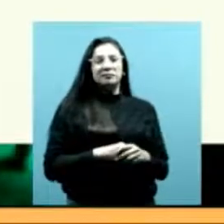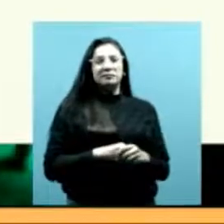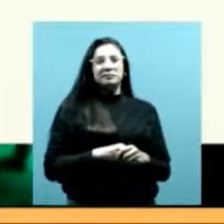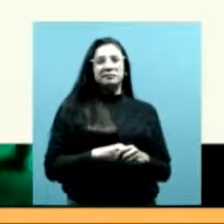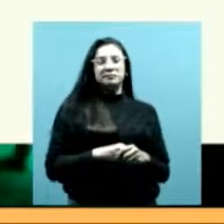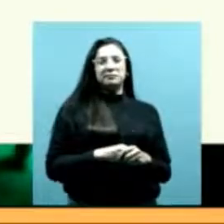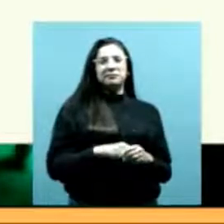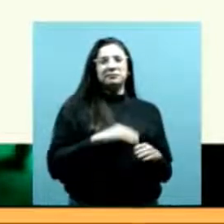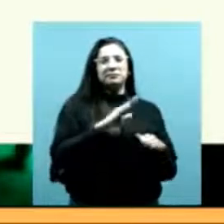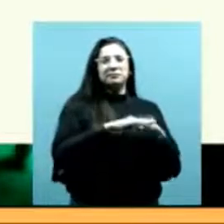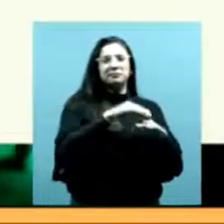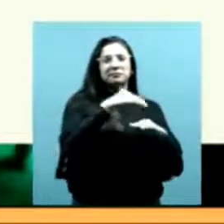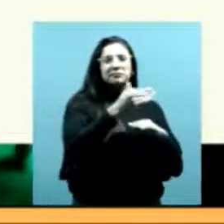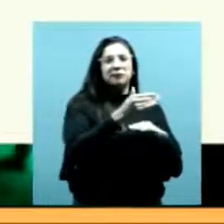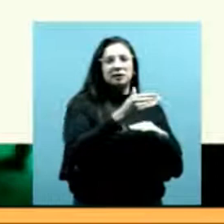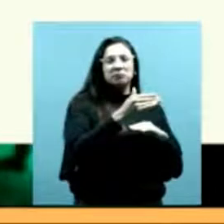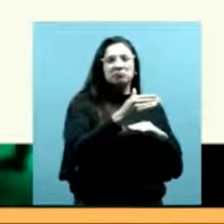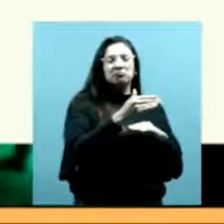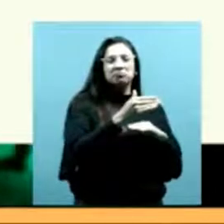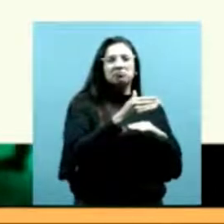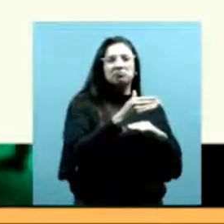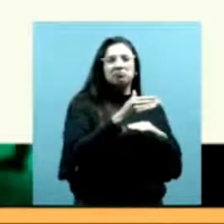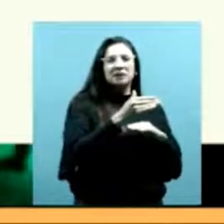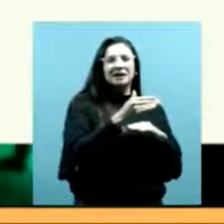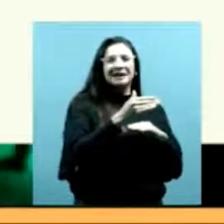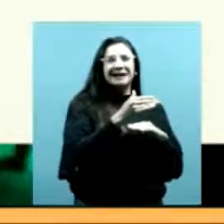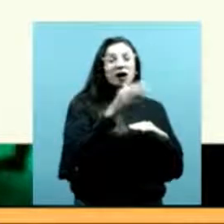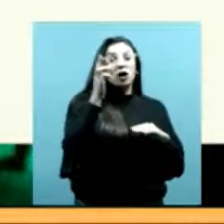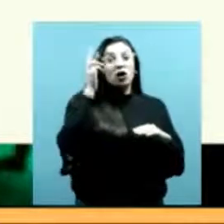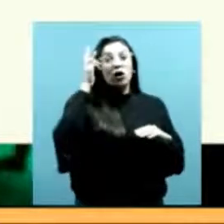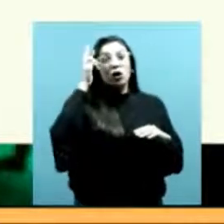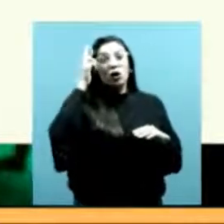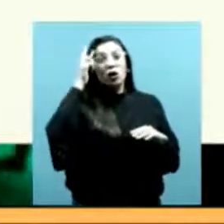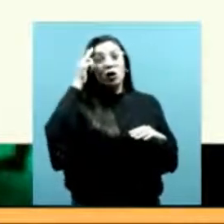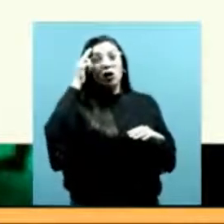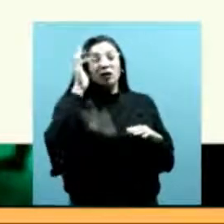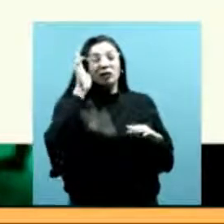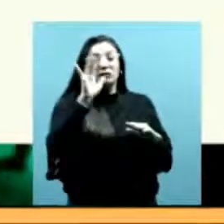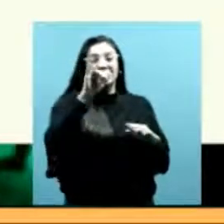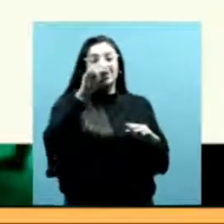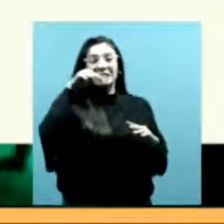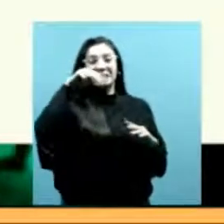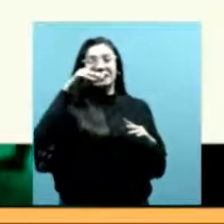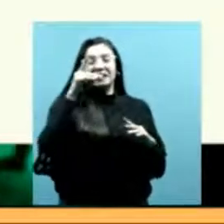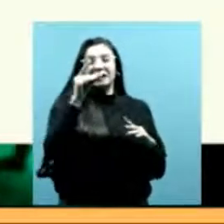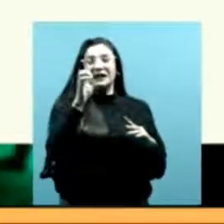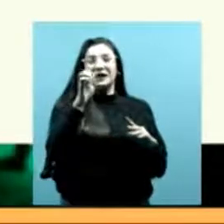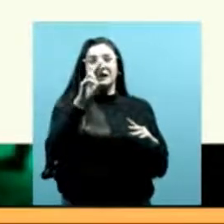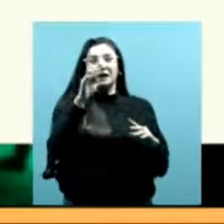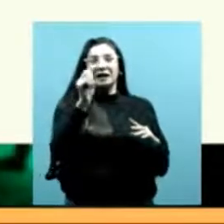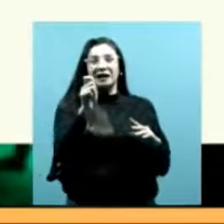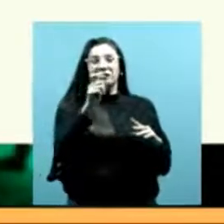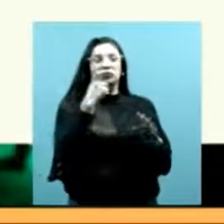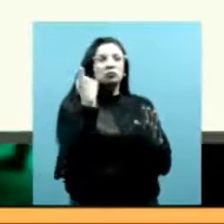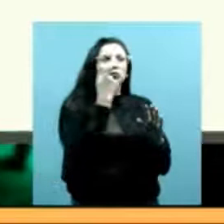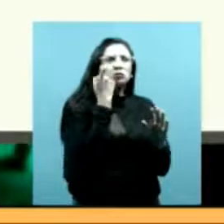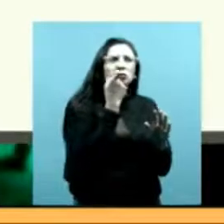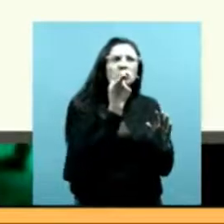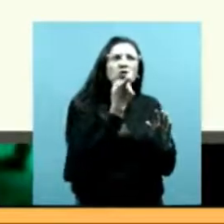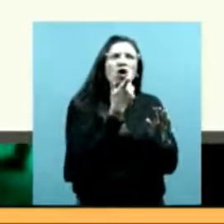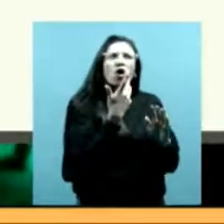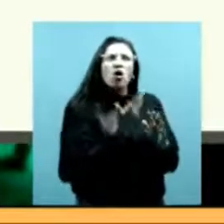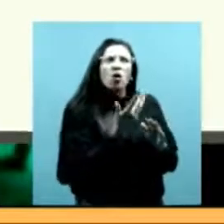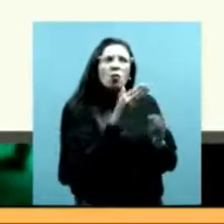Pero hay una tercera lógica que es la lógica de los index buscar pistas en este archivo